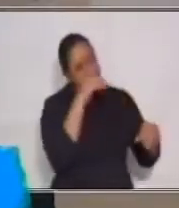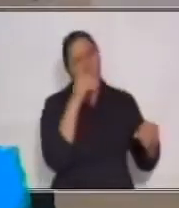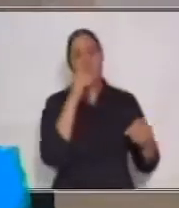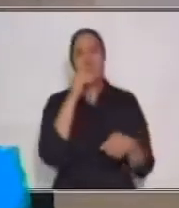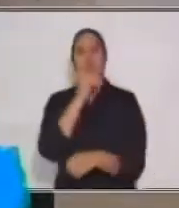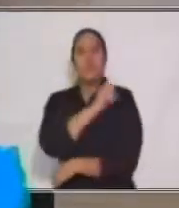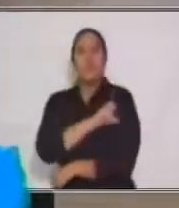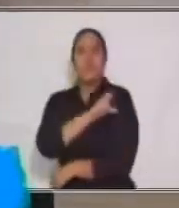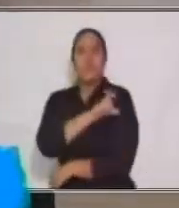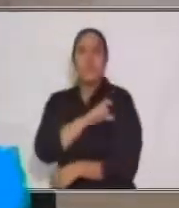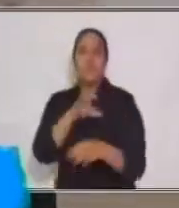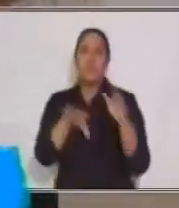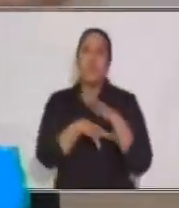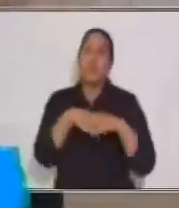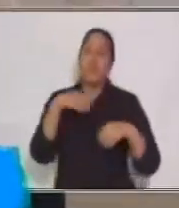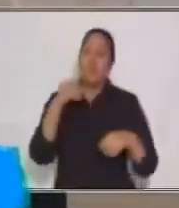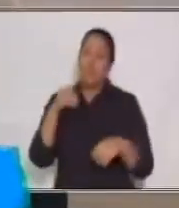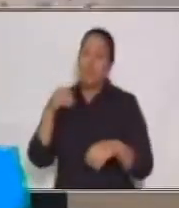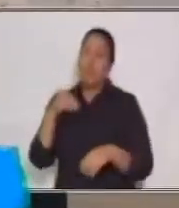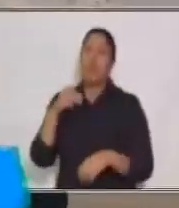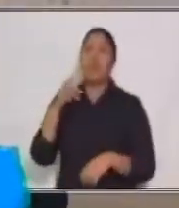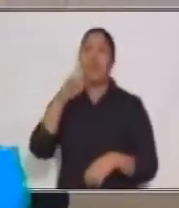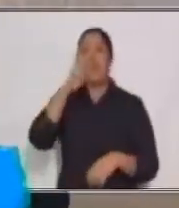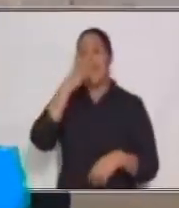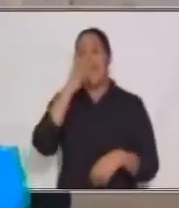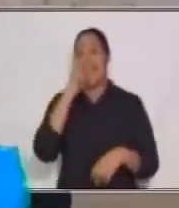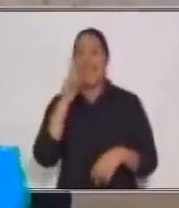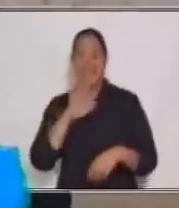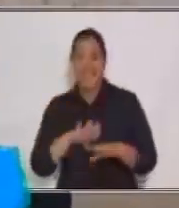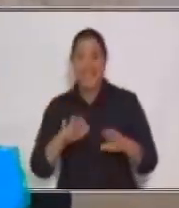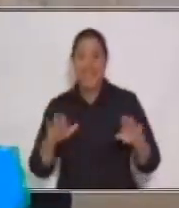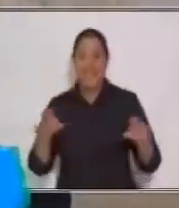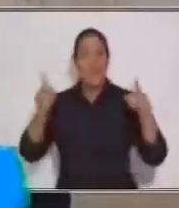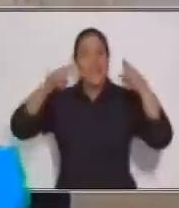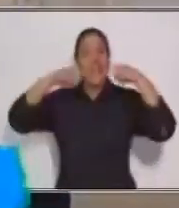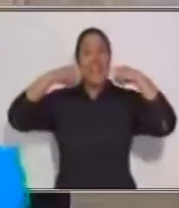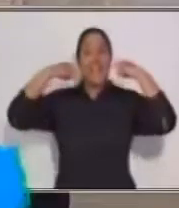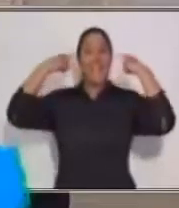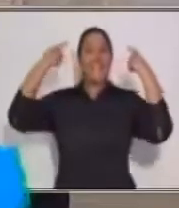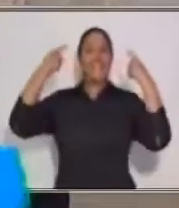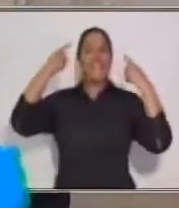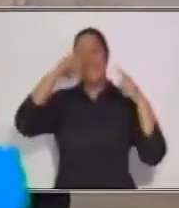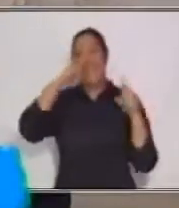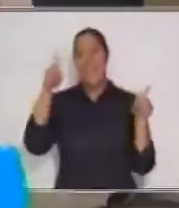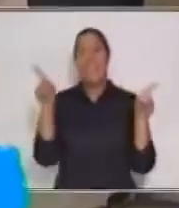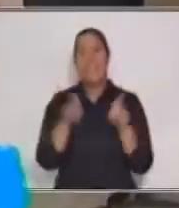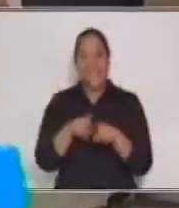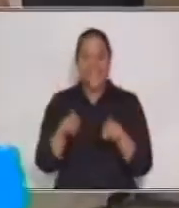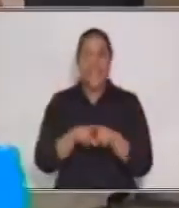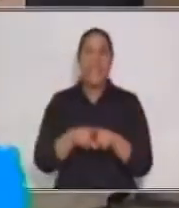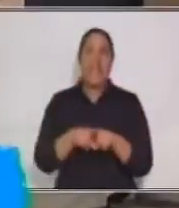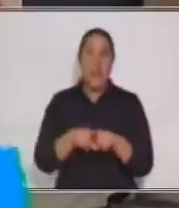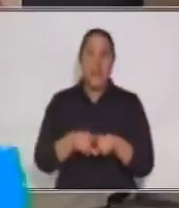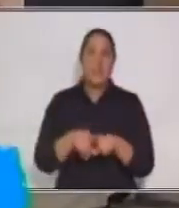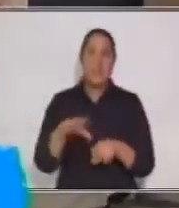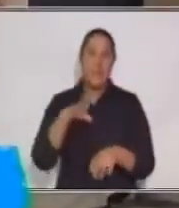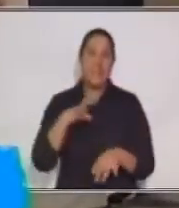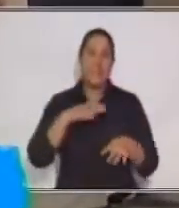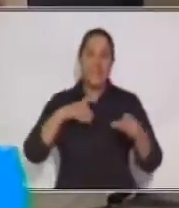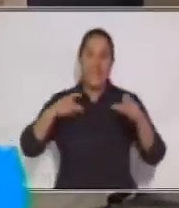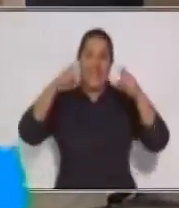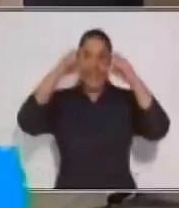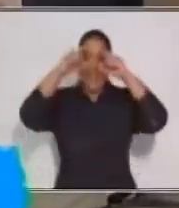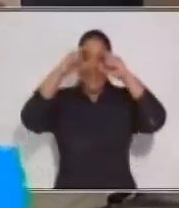Marco iba con una gran sonrisa. Y también llevaba unos preciosos